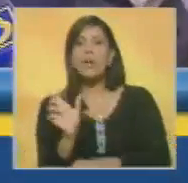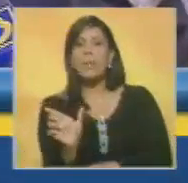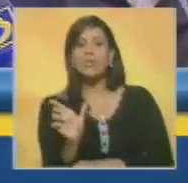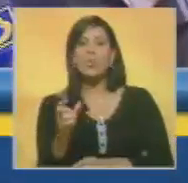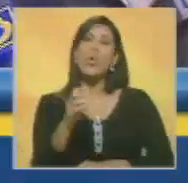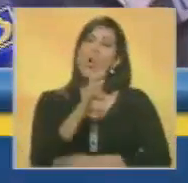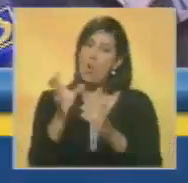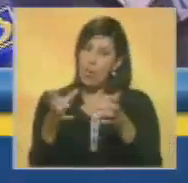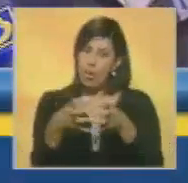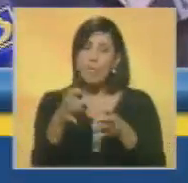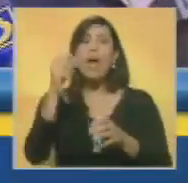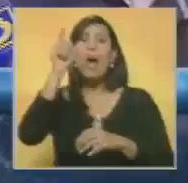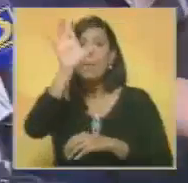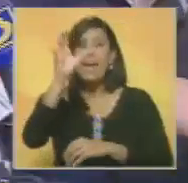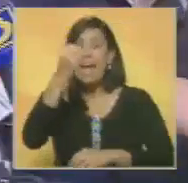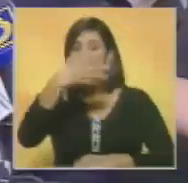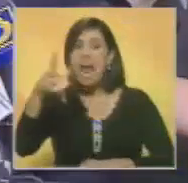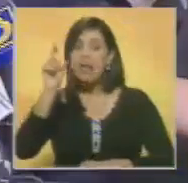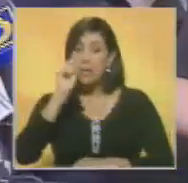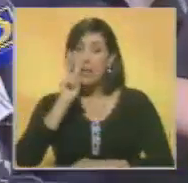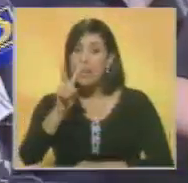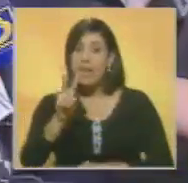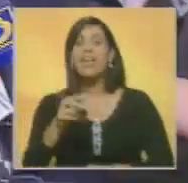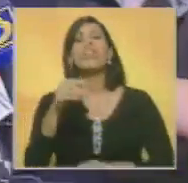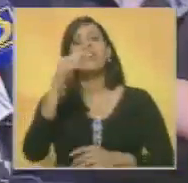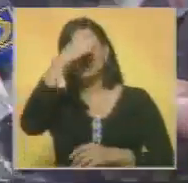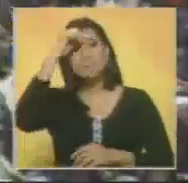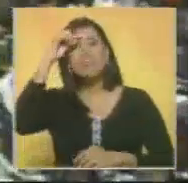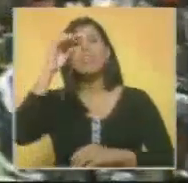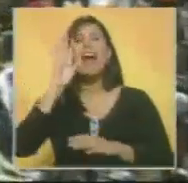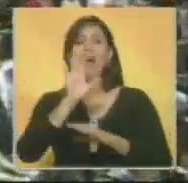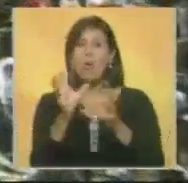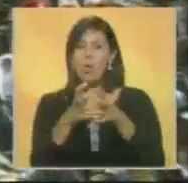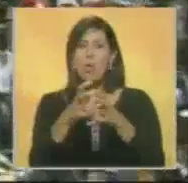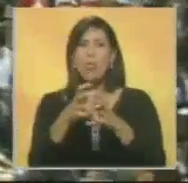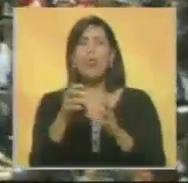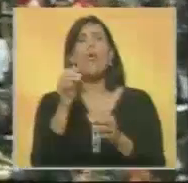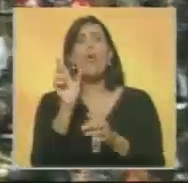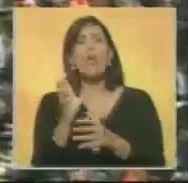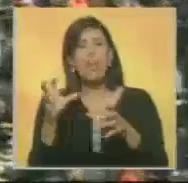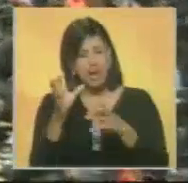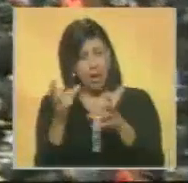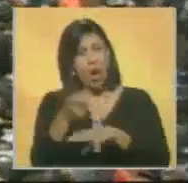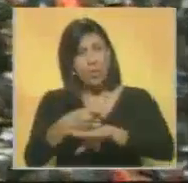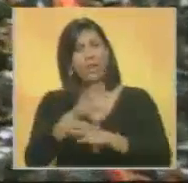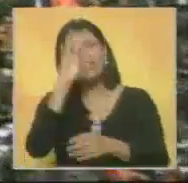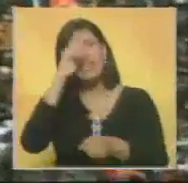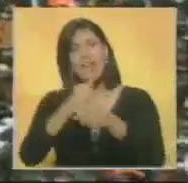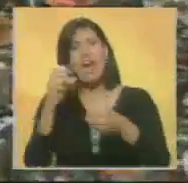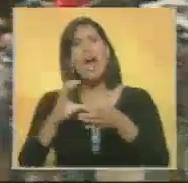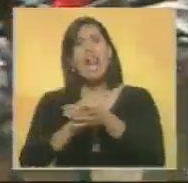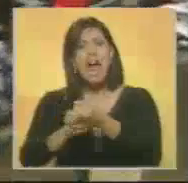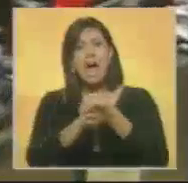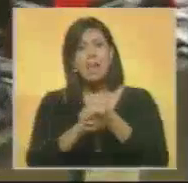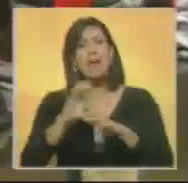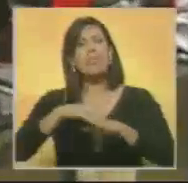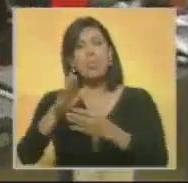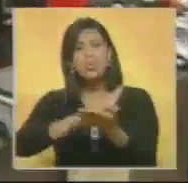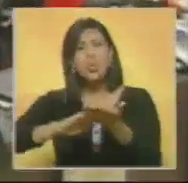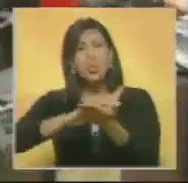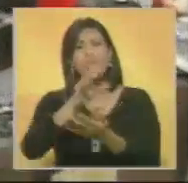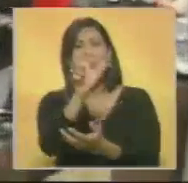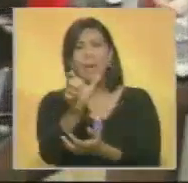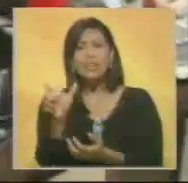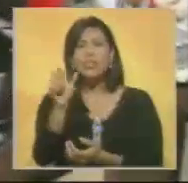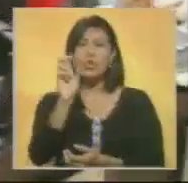Y eso es importante que el país lo tenga claro. Borges hizo un llamado a los dirigentes del oficialismo a trabajar de la mano para buscar la solución de todos